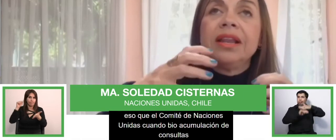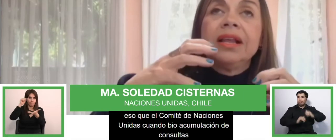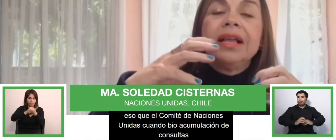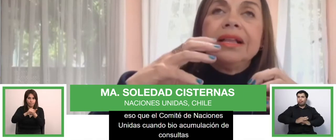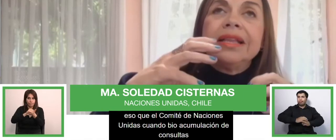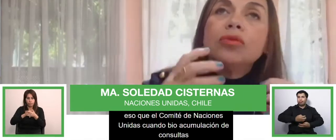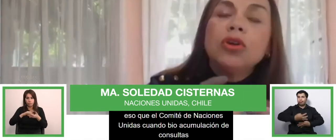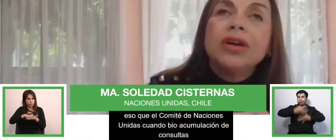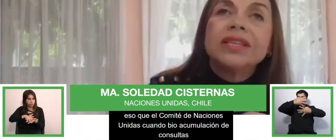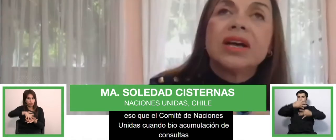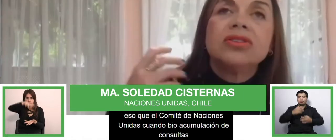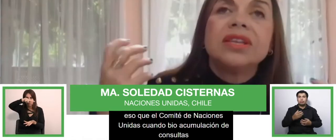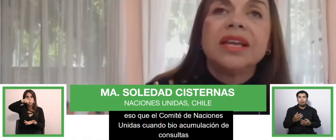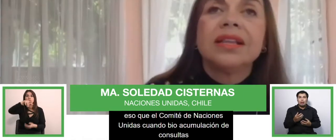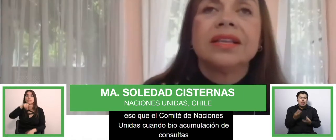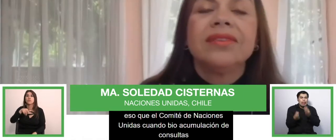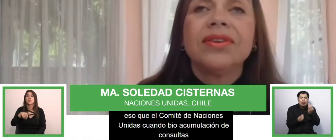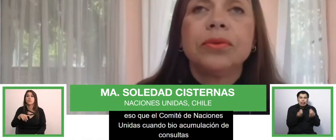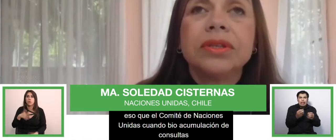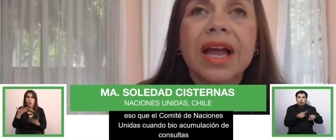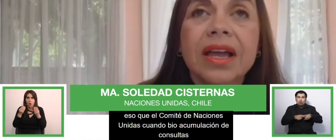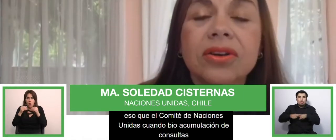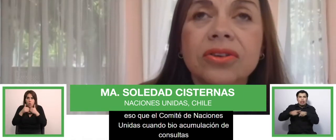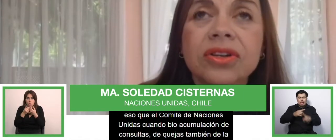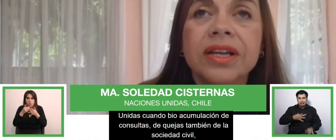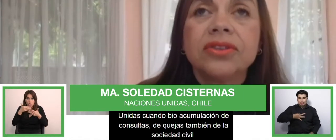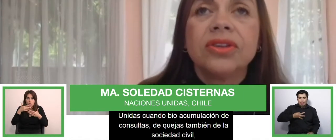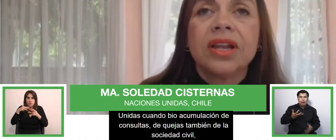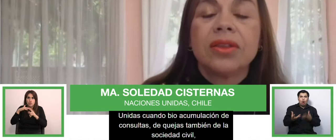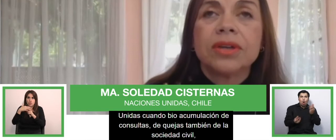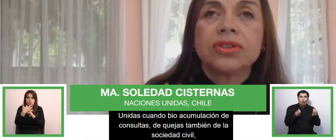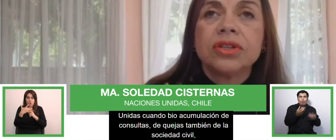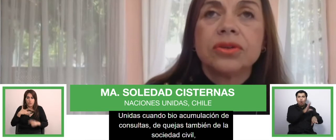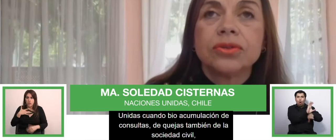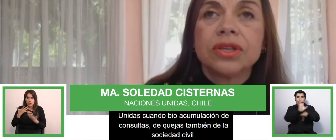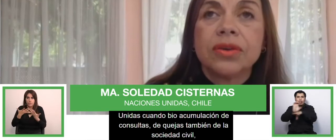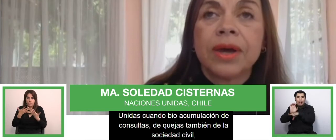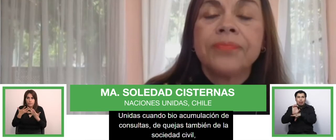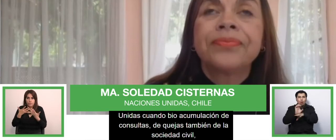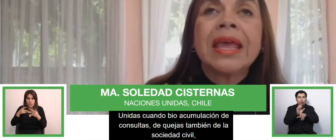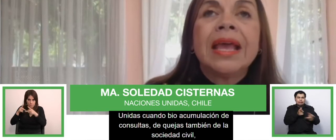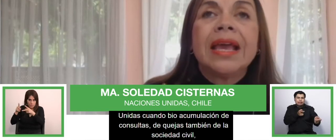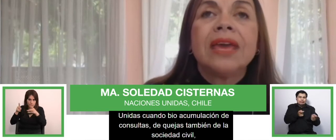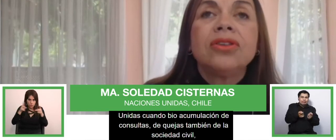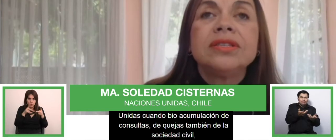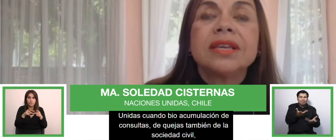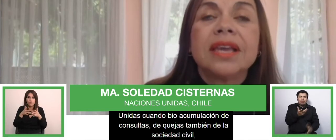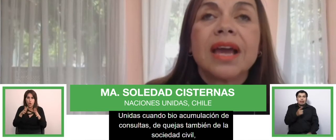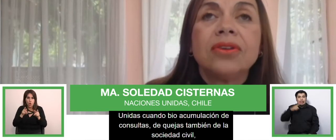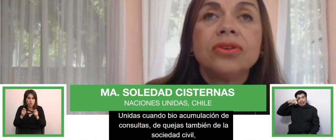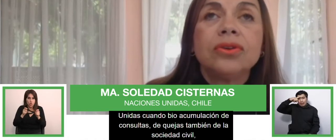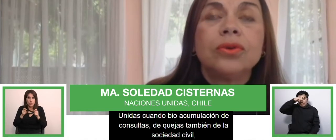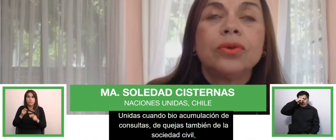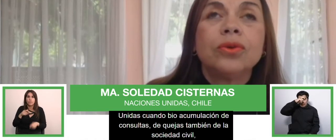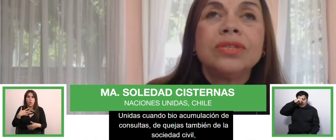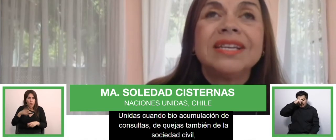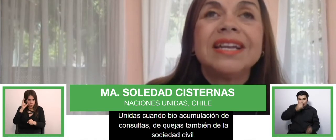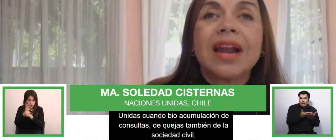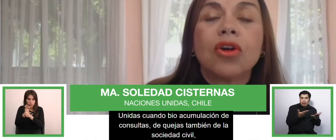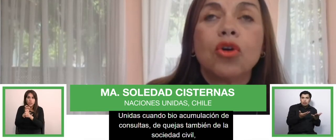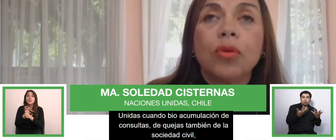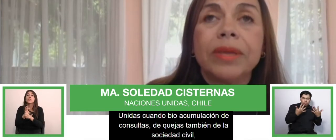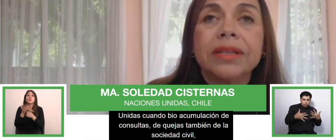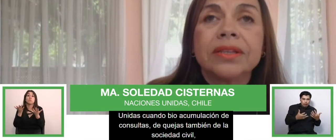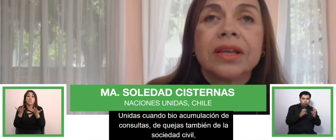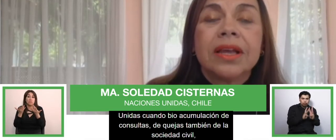civil, de cómo los estados tenían dificultades con esto de la educación inclusiva, ellos diseñaron un